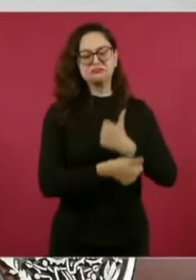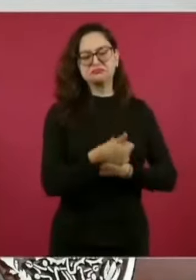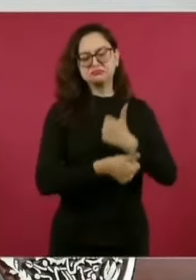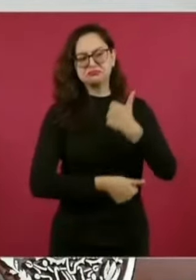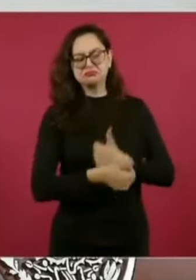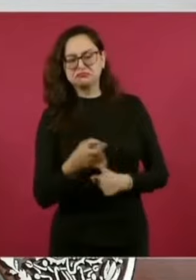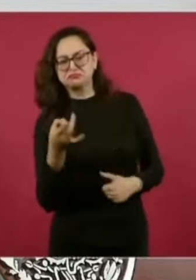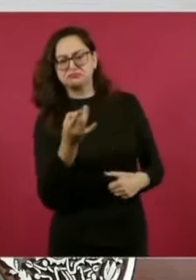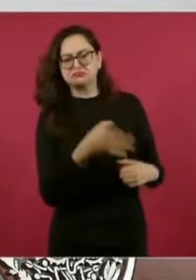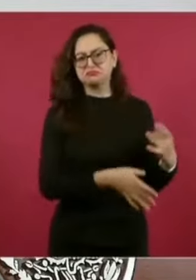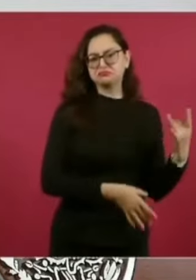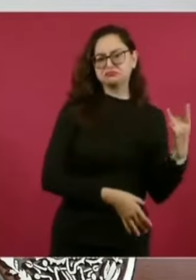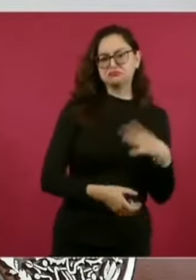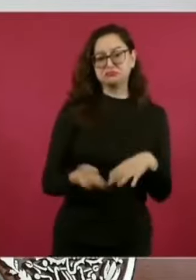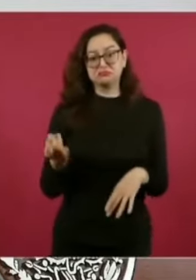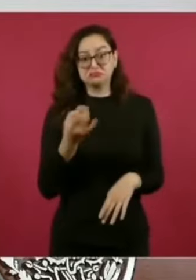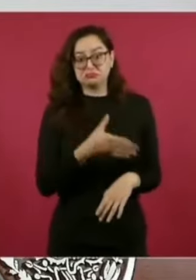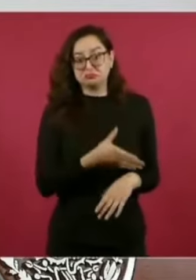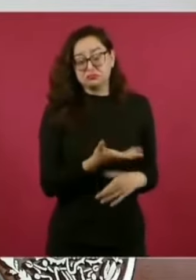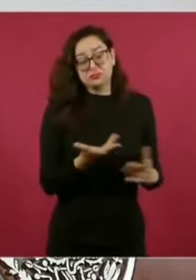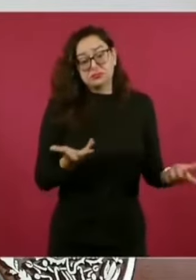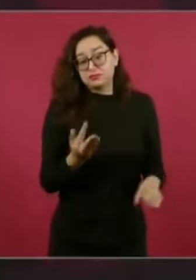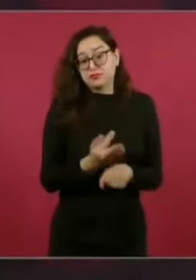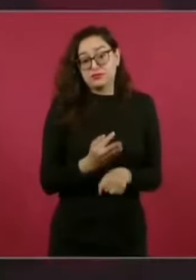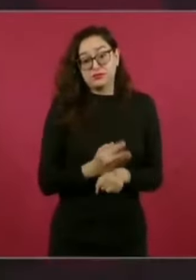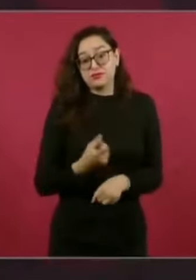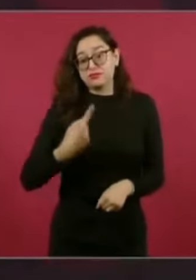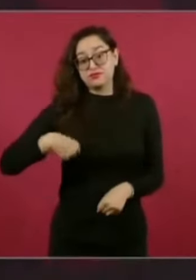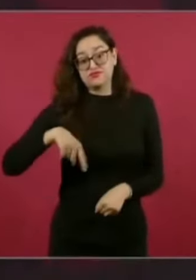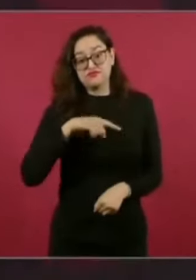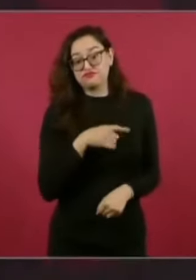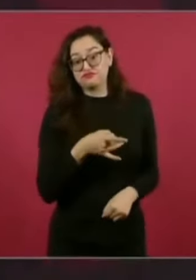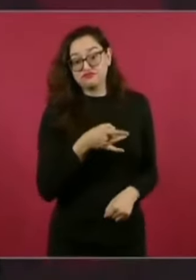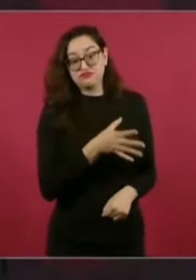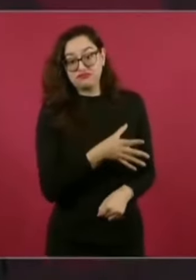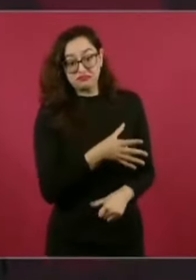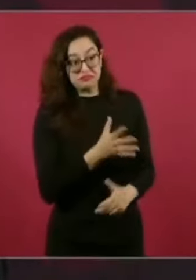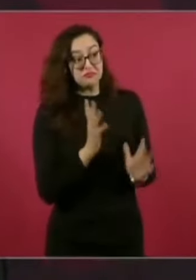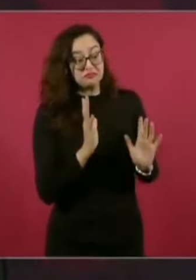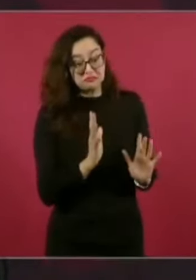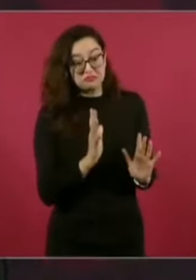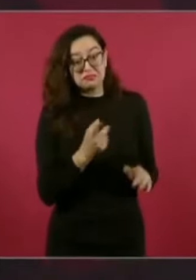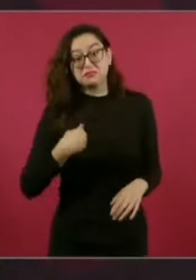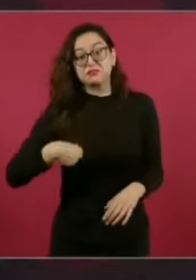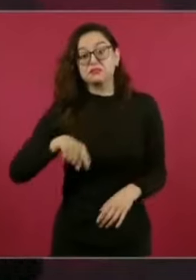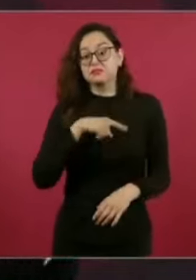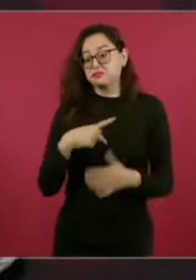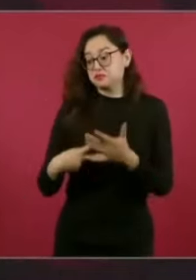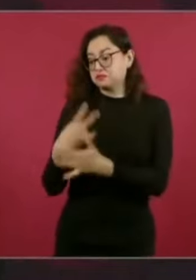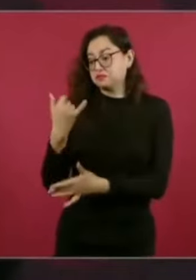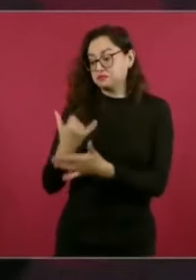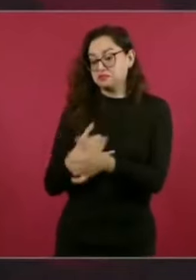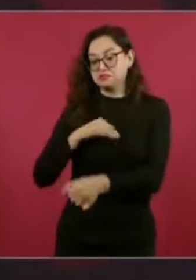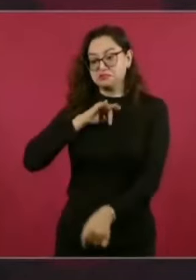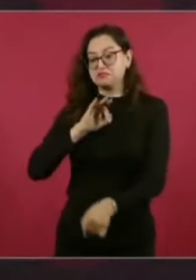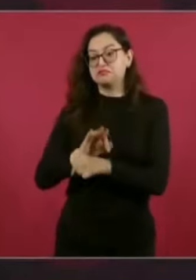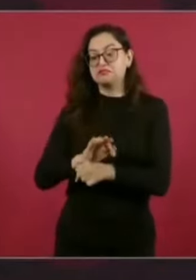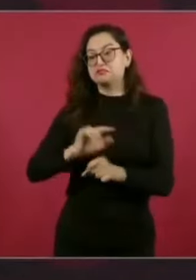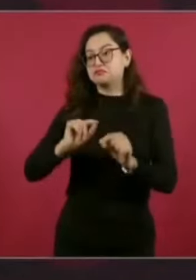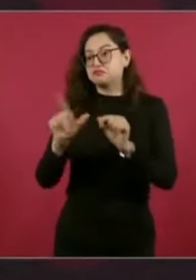que lo entienden, que nosotros tenemos la obligación de defender un proyecto de nación.